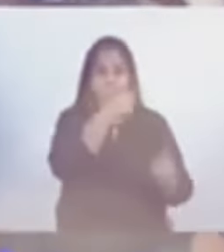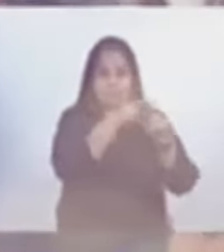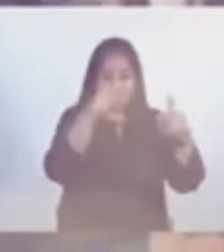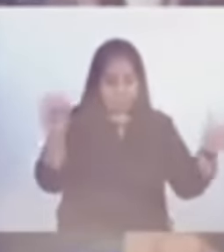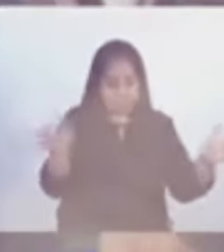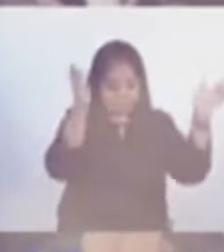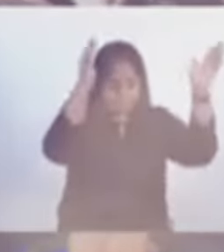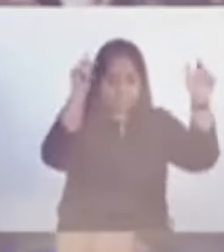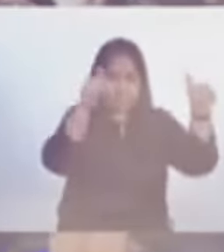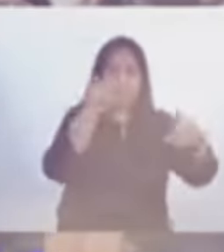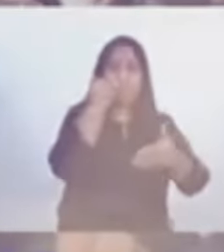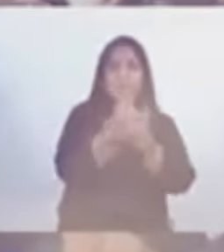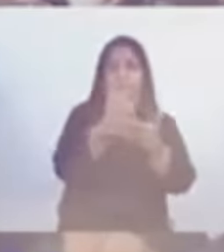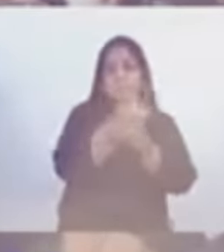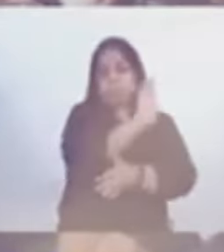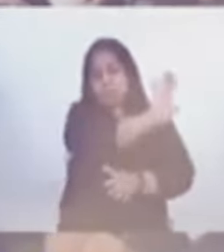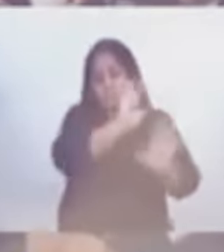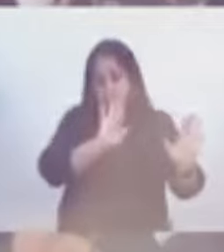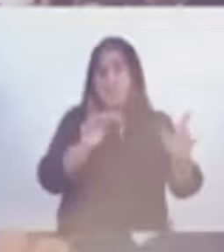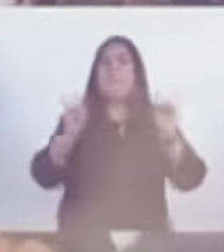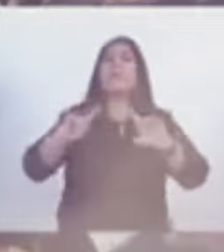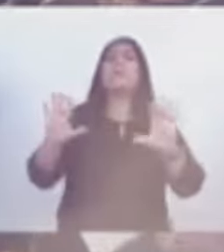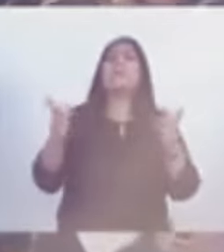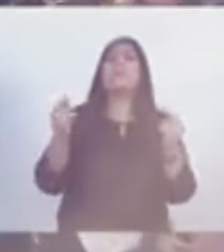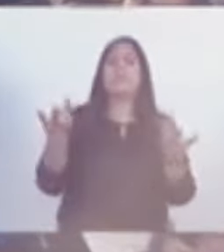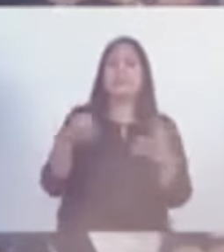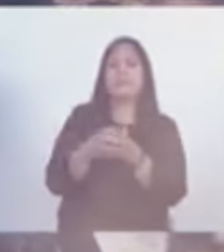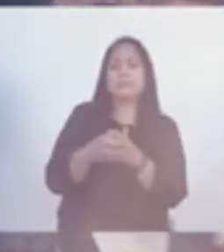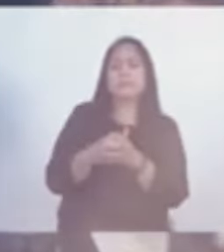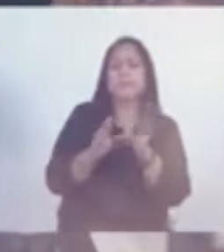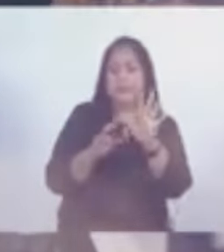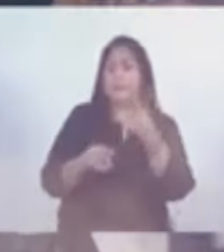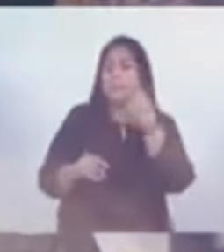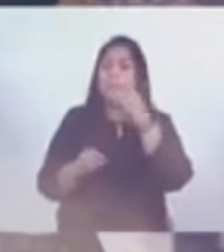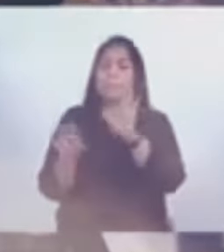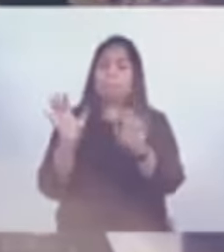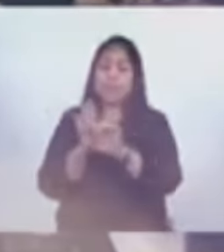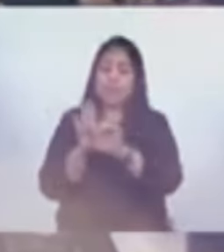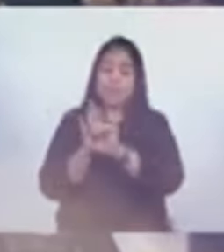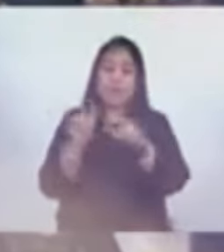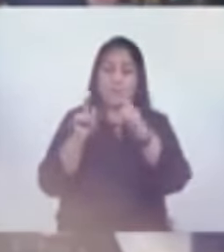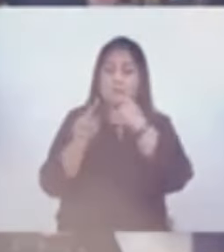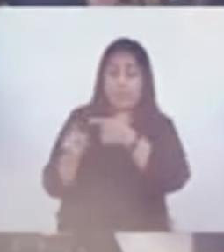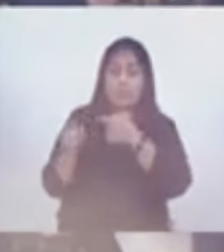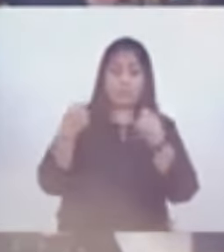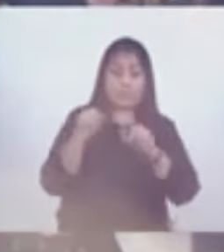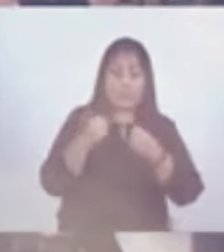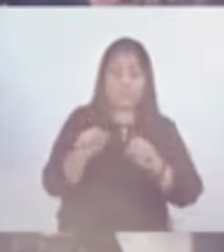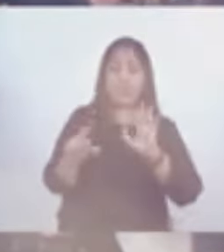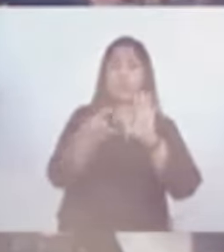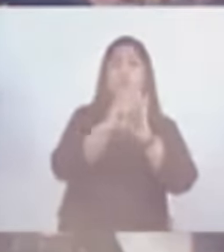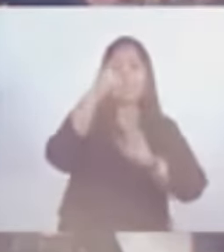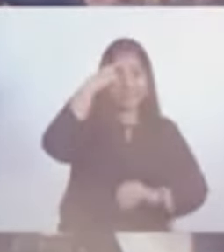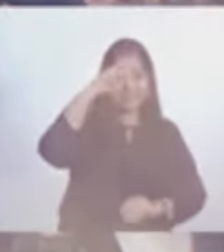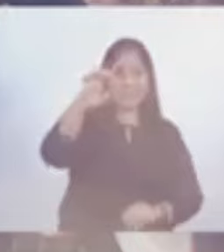adelante las investigaciones del caso. Pero, ¿qué más hace la comisión? La comisión, por ejemplo, fue la que elaboró el código